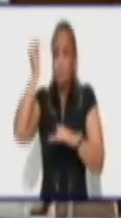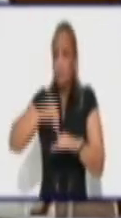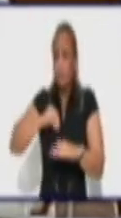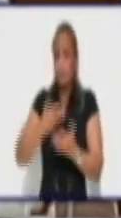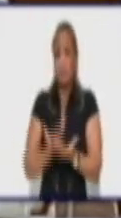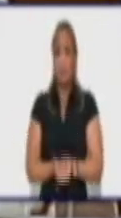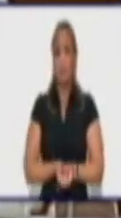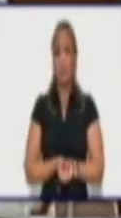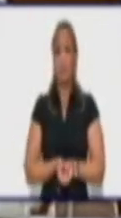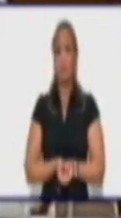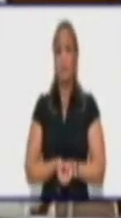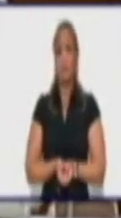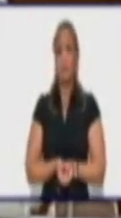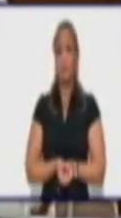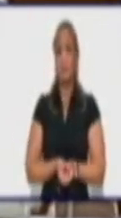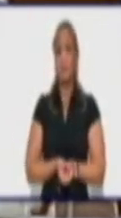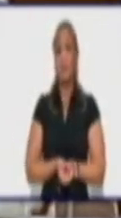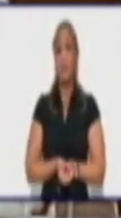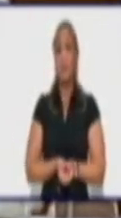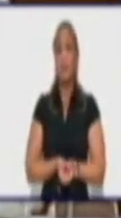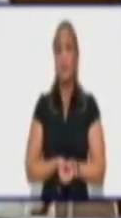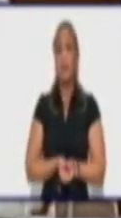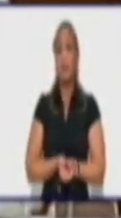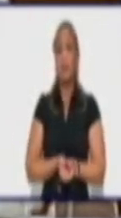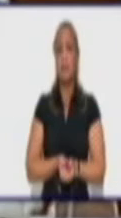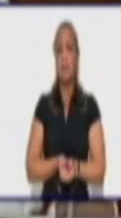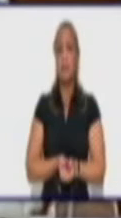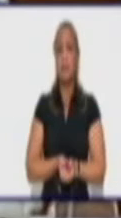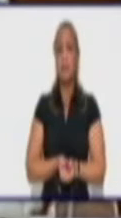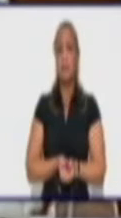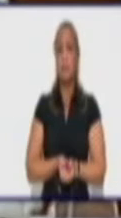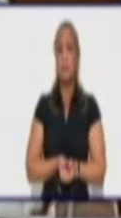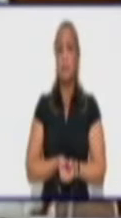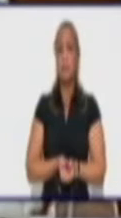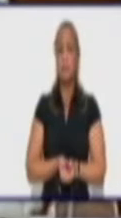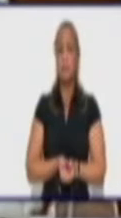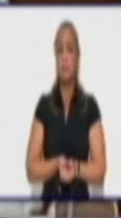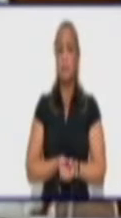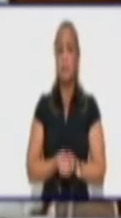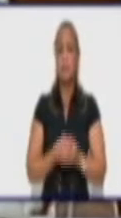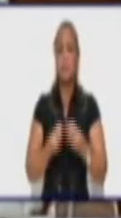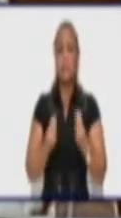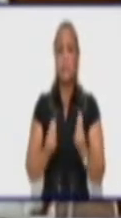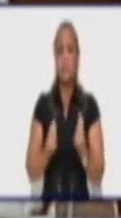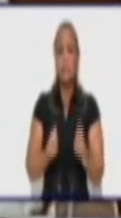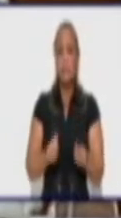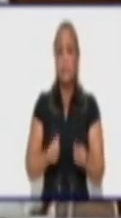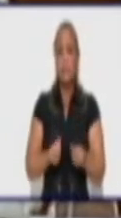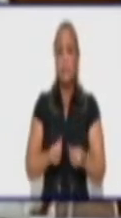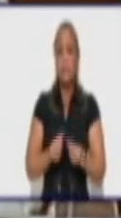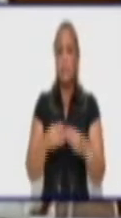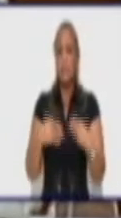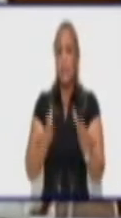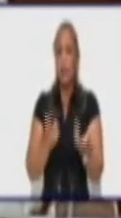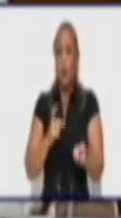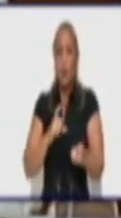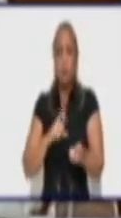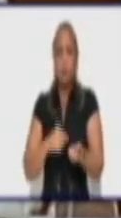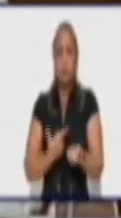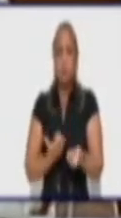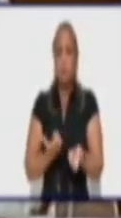de cultura incluso